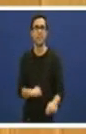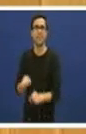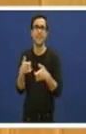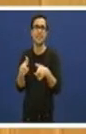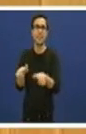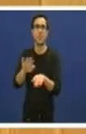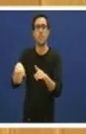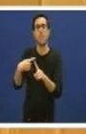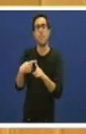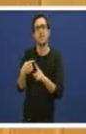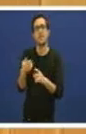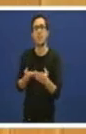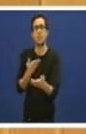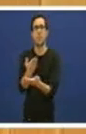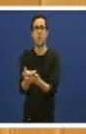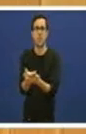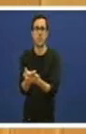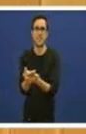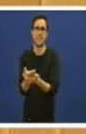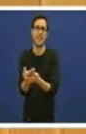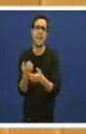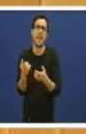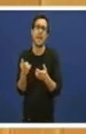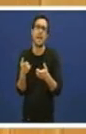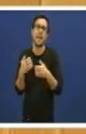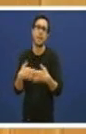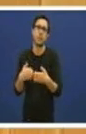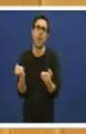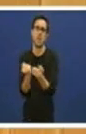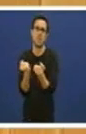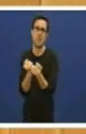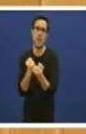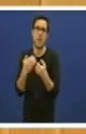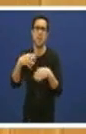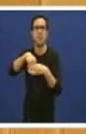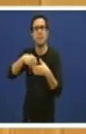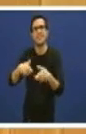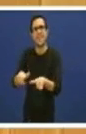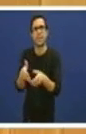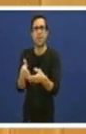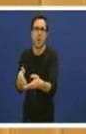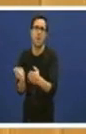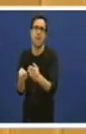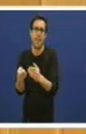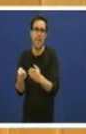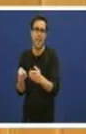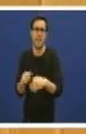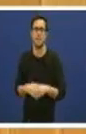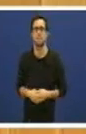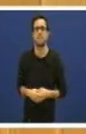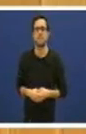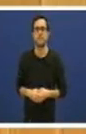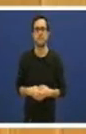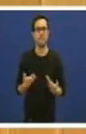elaboradas na mesa da industria auxiliar do naval galego. De que vale significar e aquí